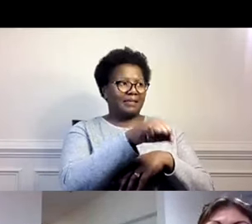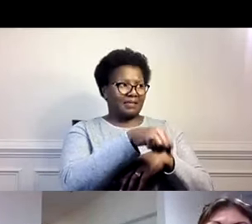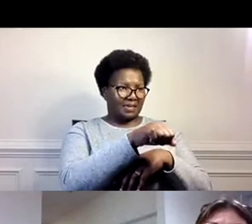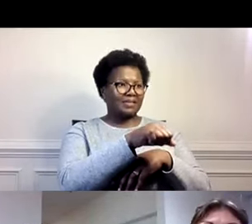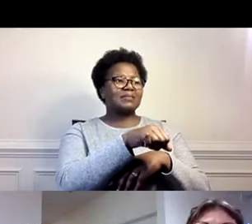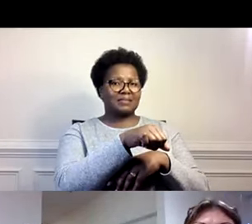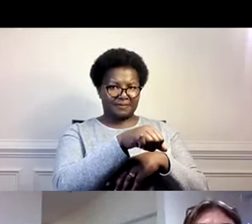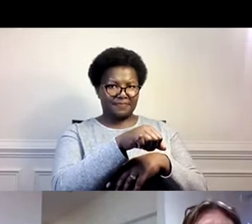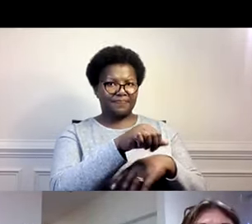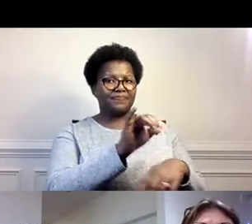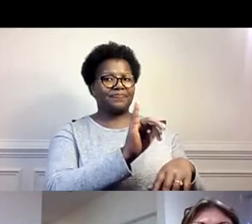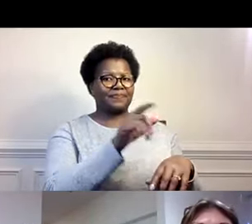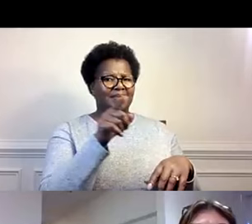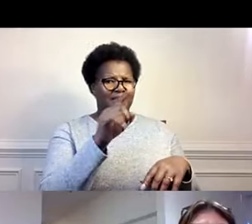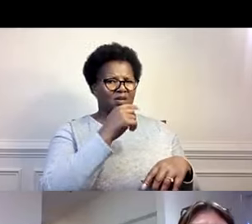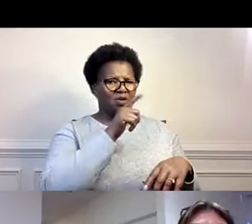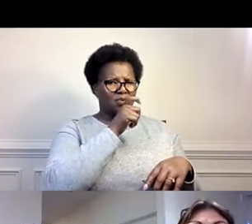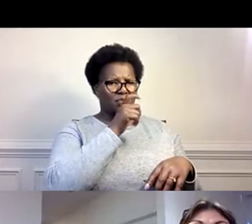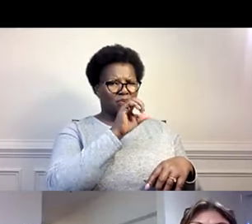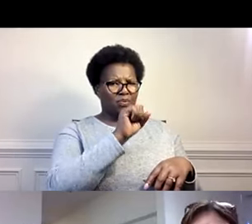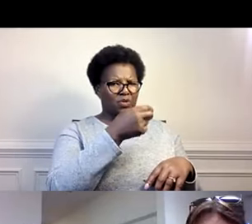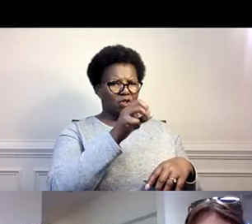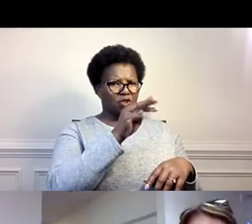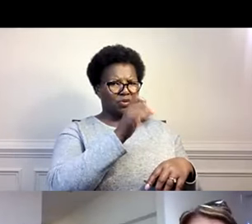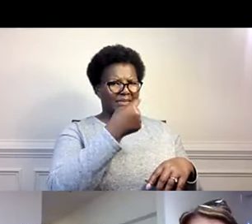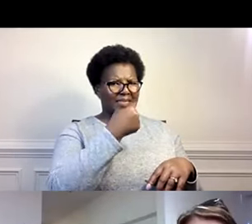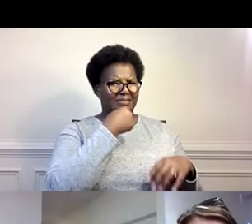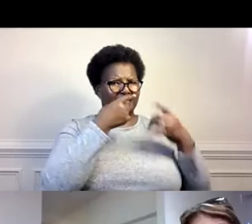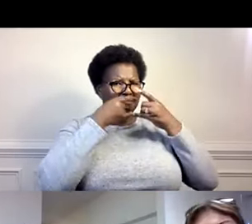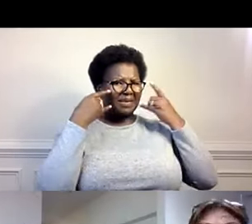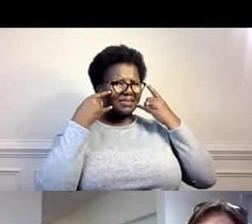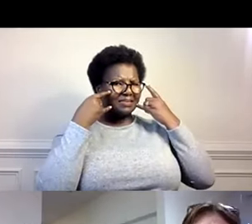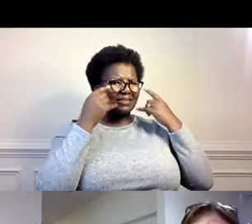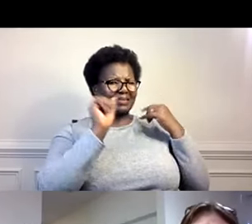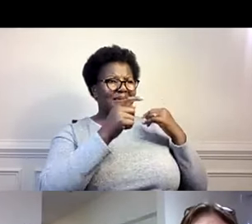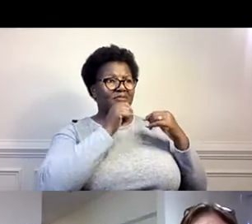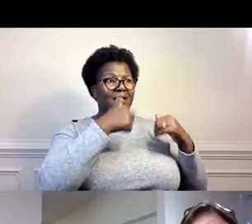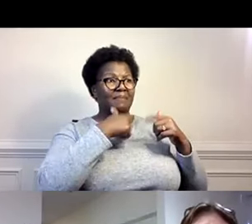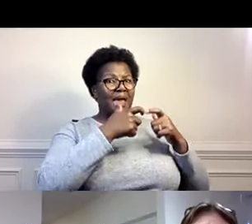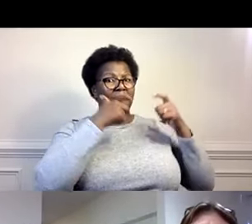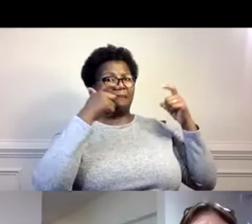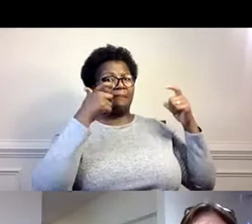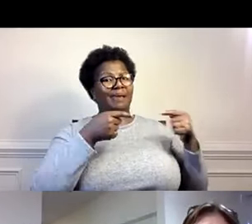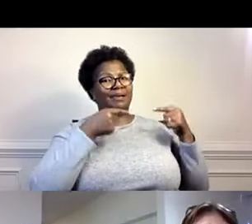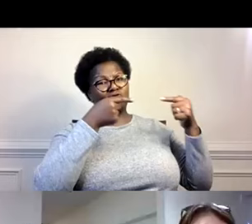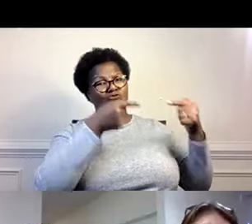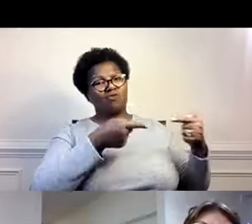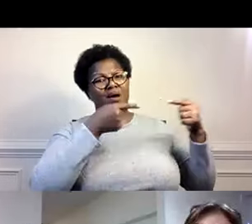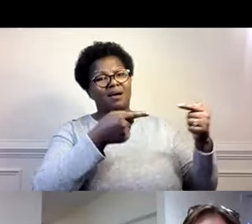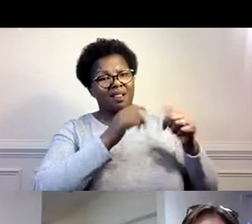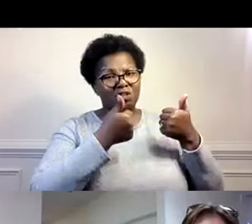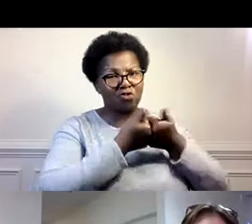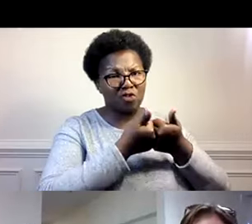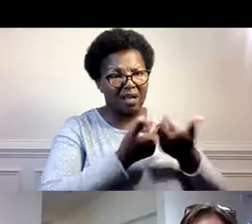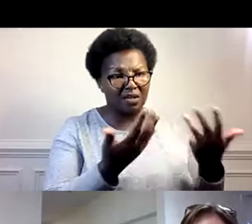Sí, lo mismo. Lo mismo que mencionó Shana, ¿verdad? El uso de máscaras. Unos desafíos